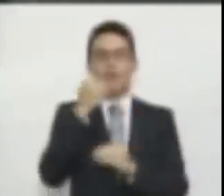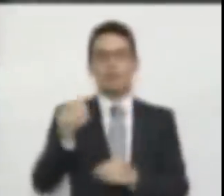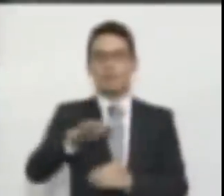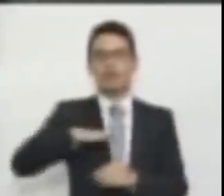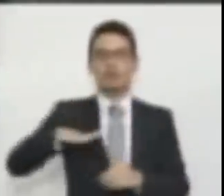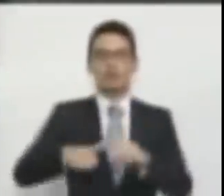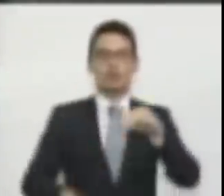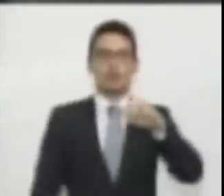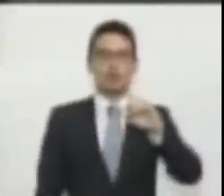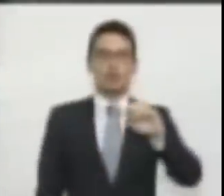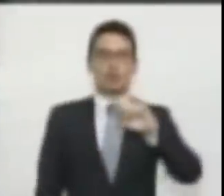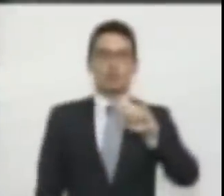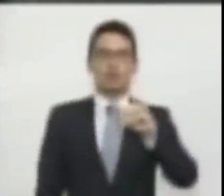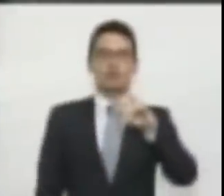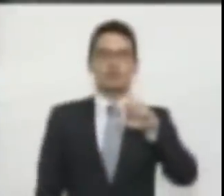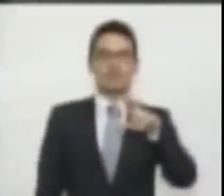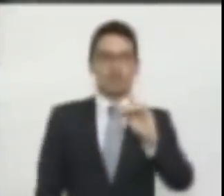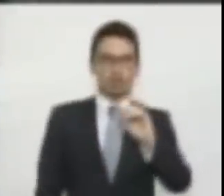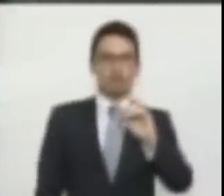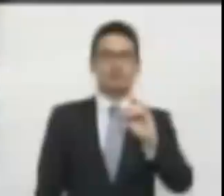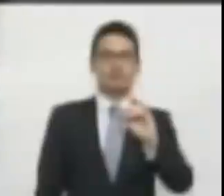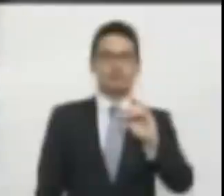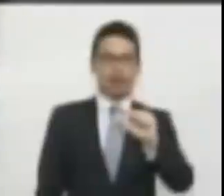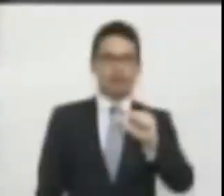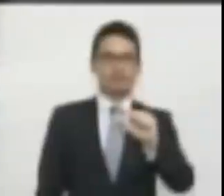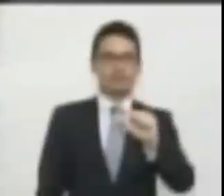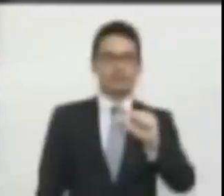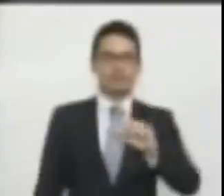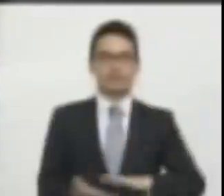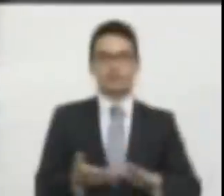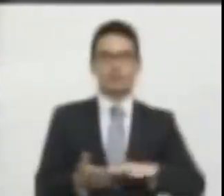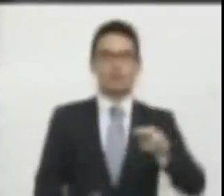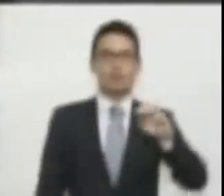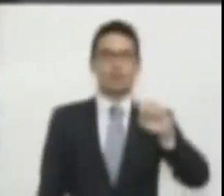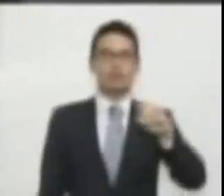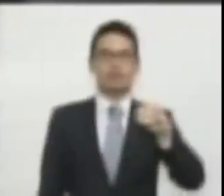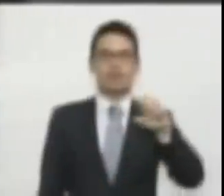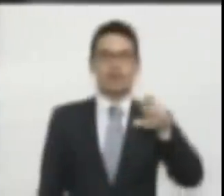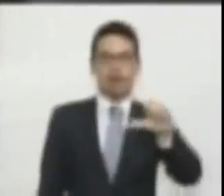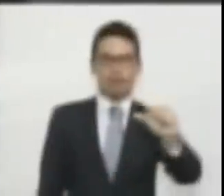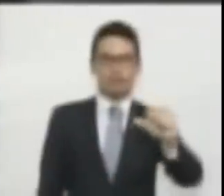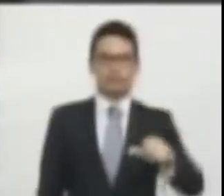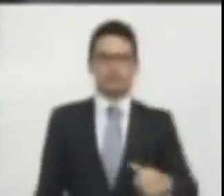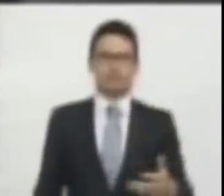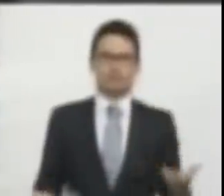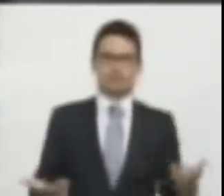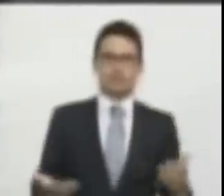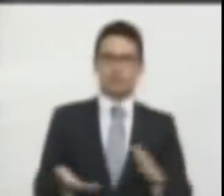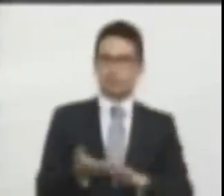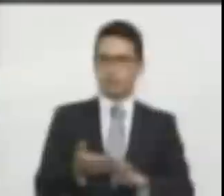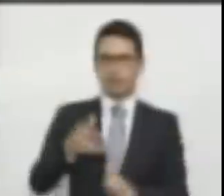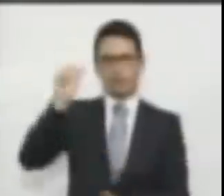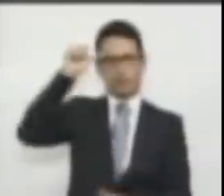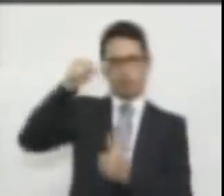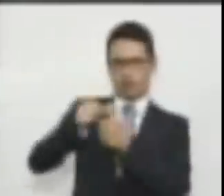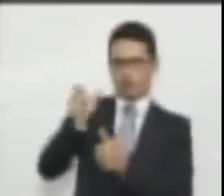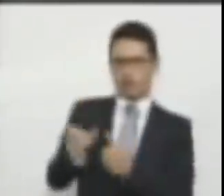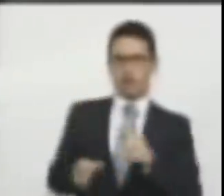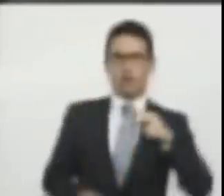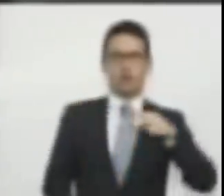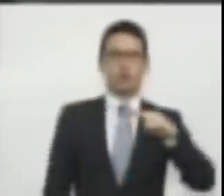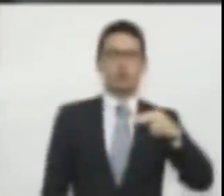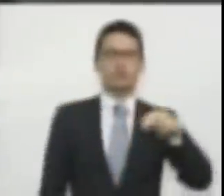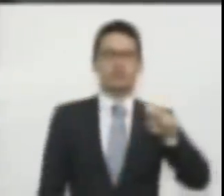Mosquera, que era más radical que Núñez. No hay derecho a que se invierta la memoria de Núñez organizando